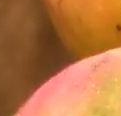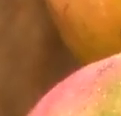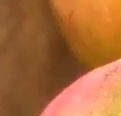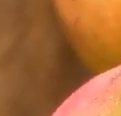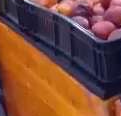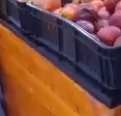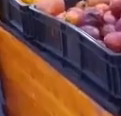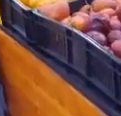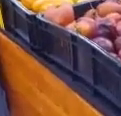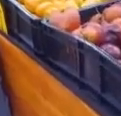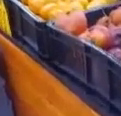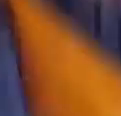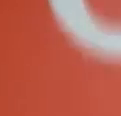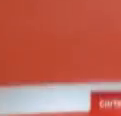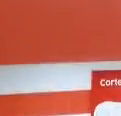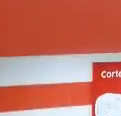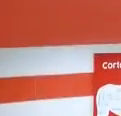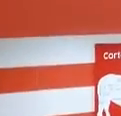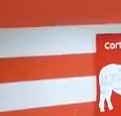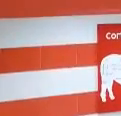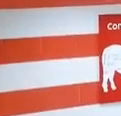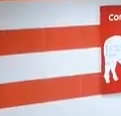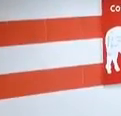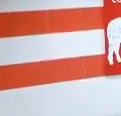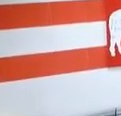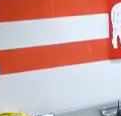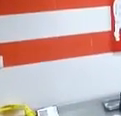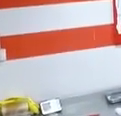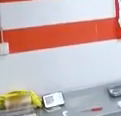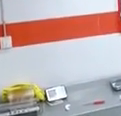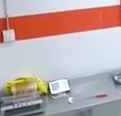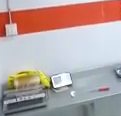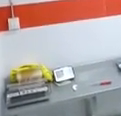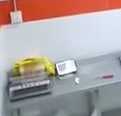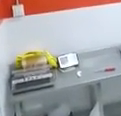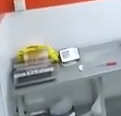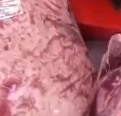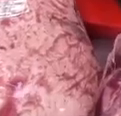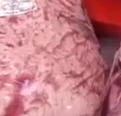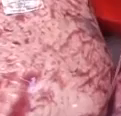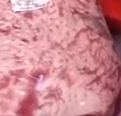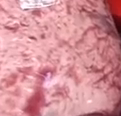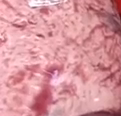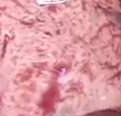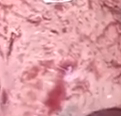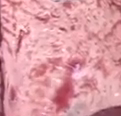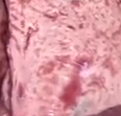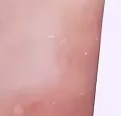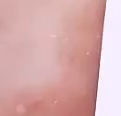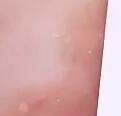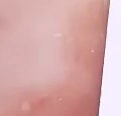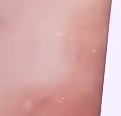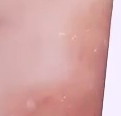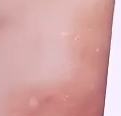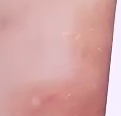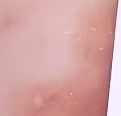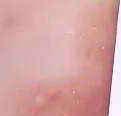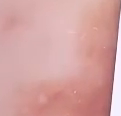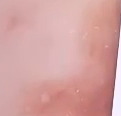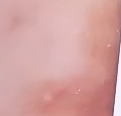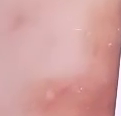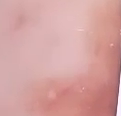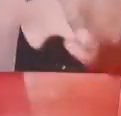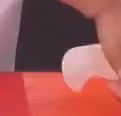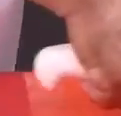Supermercado Mercarrápido Conozca nuestra nueva sección De carnes Carnes de primera Empacadas al vacío Y con el tiempo